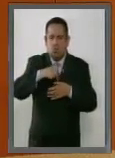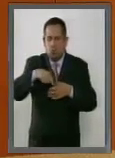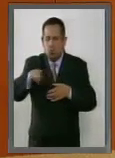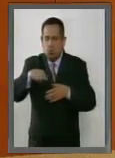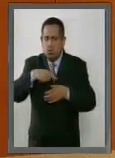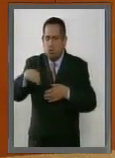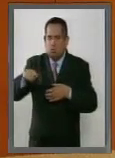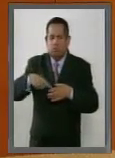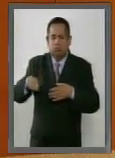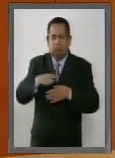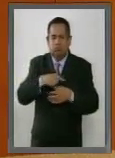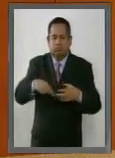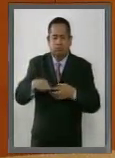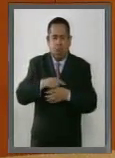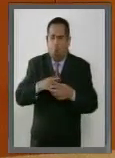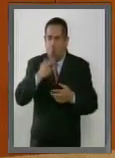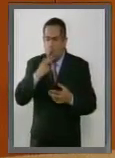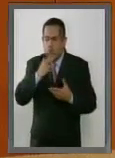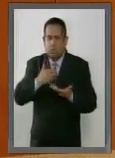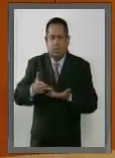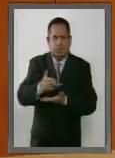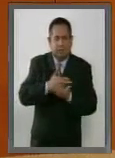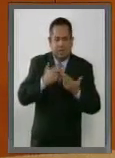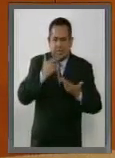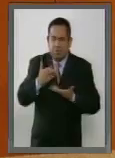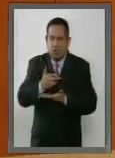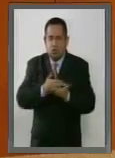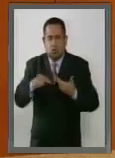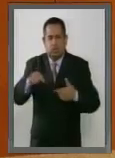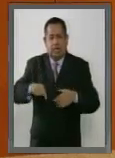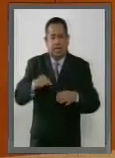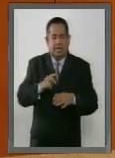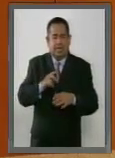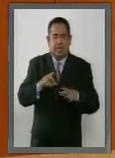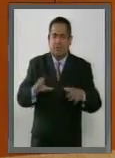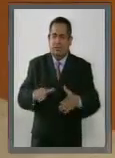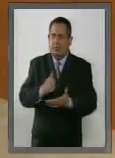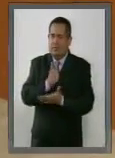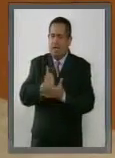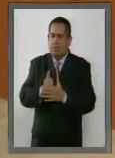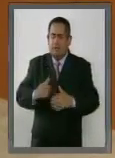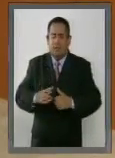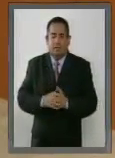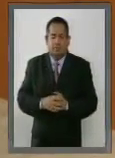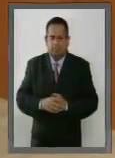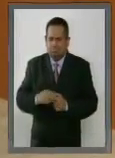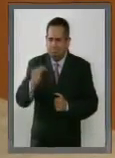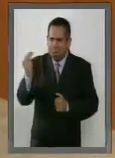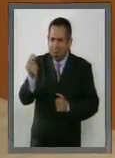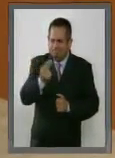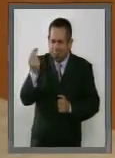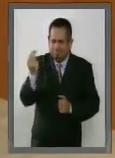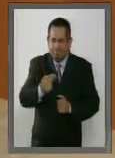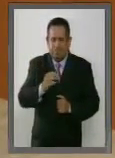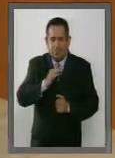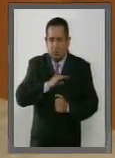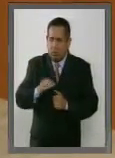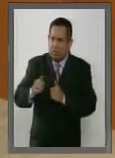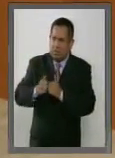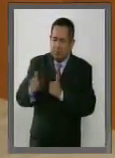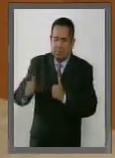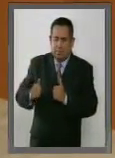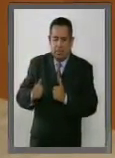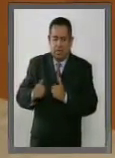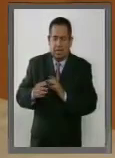Federal, que usan y gozan de los servicios públicos locales. Urge que podamos romper con las